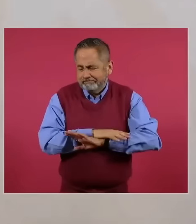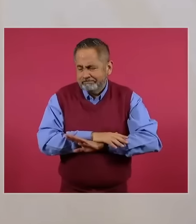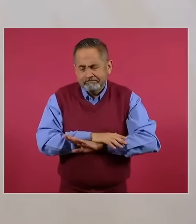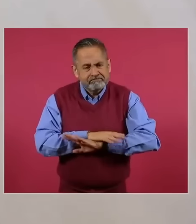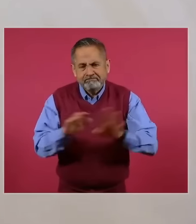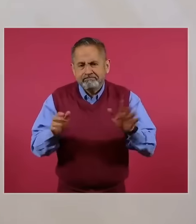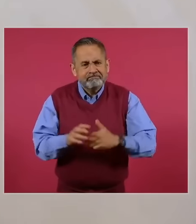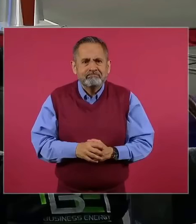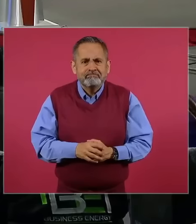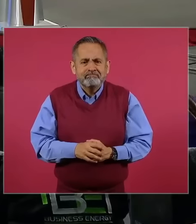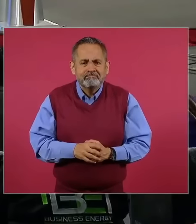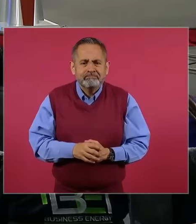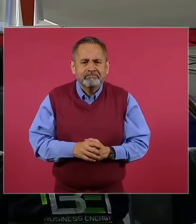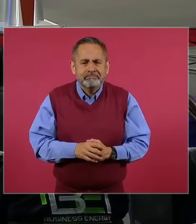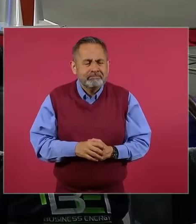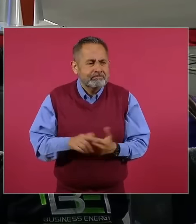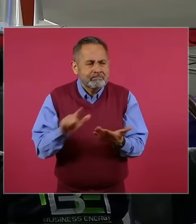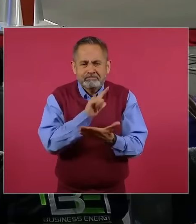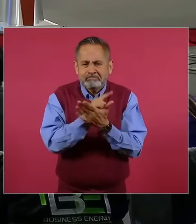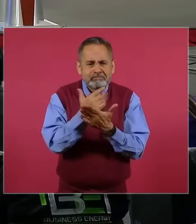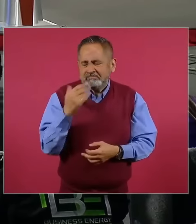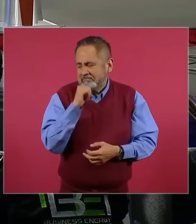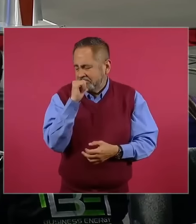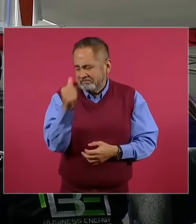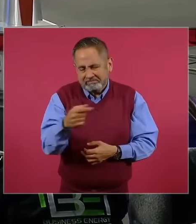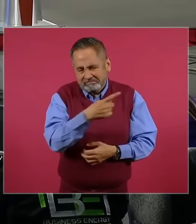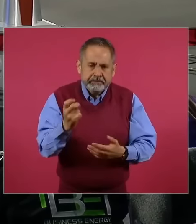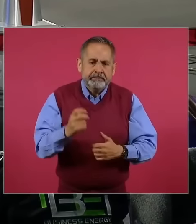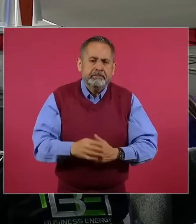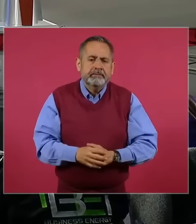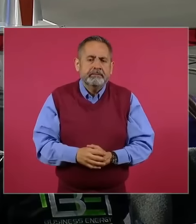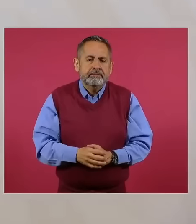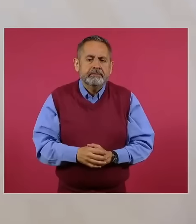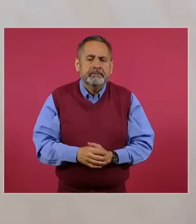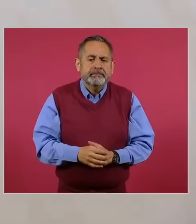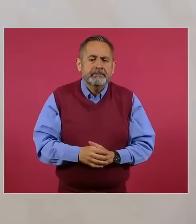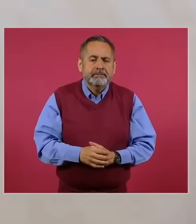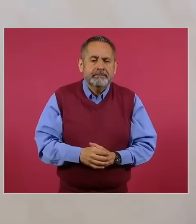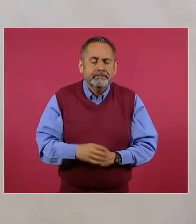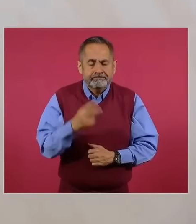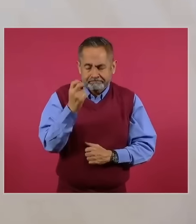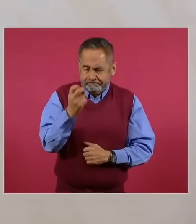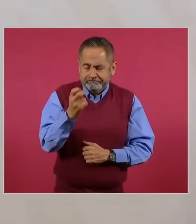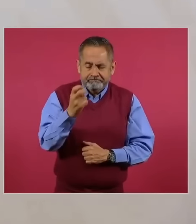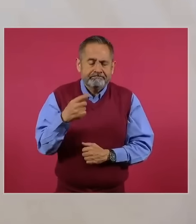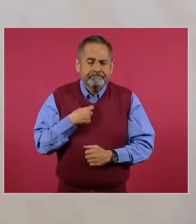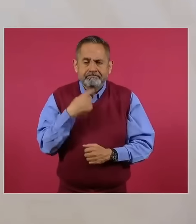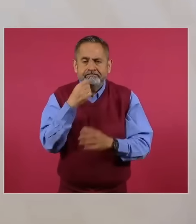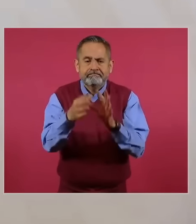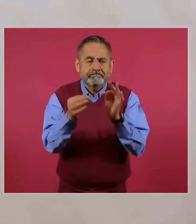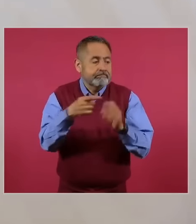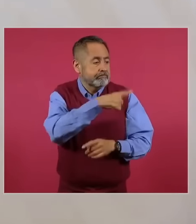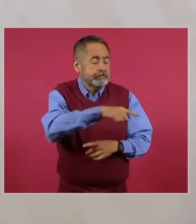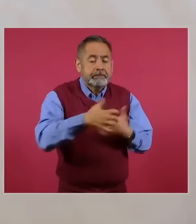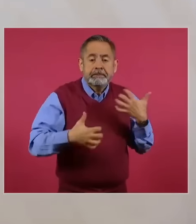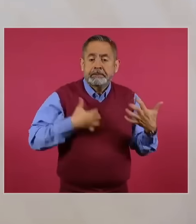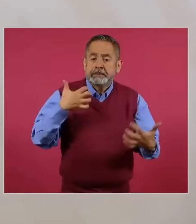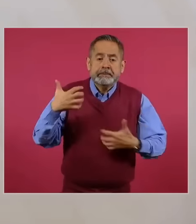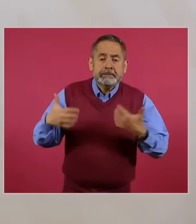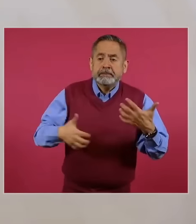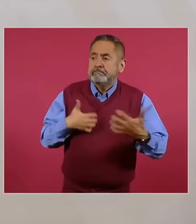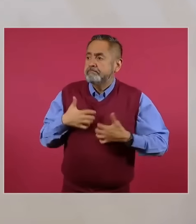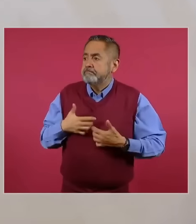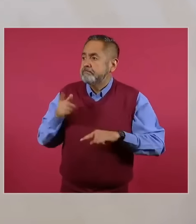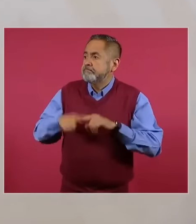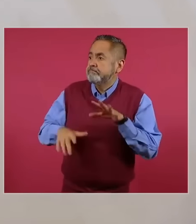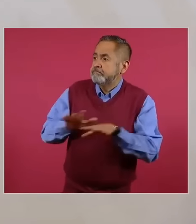ilegal, informal y eso es lo que les molesta y en el